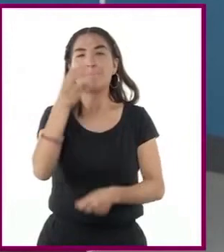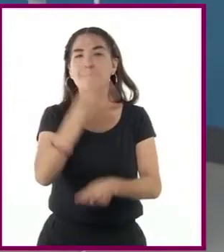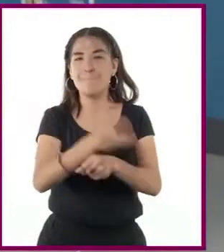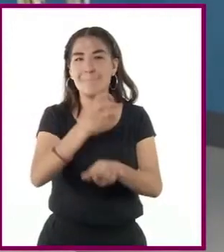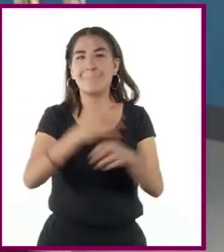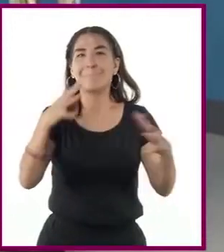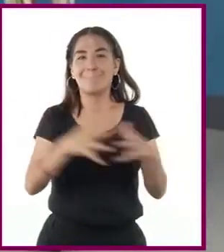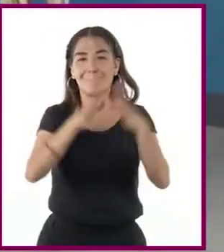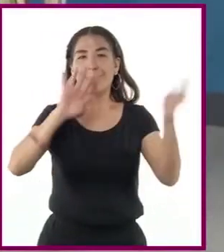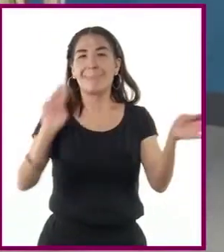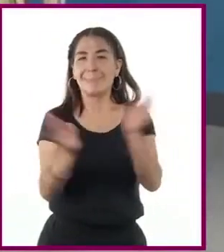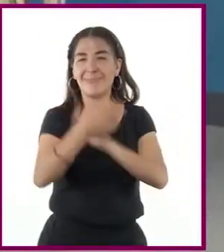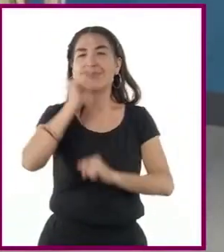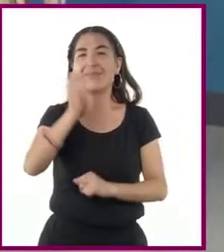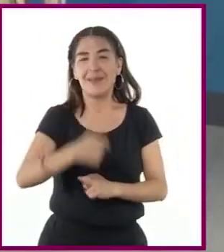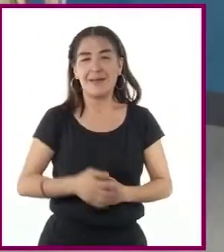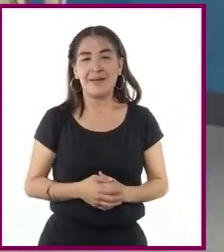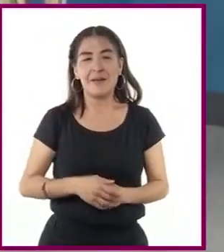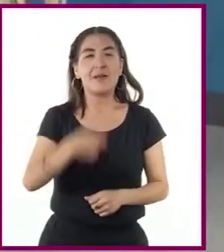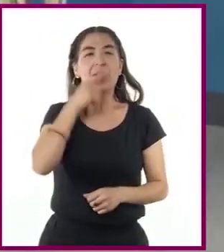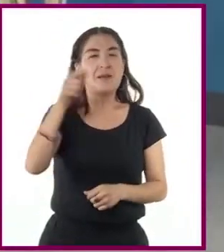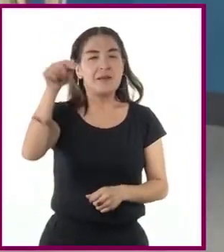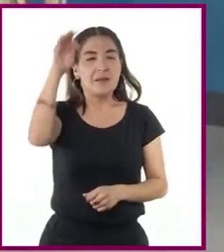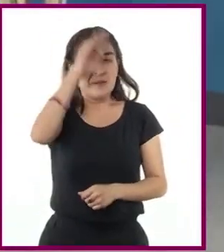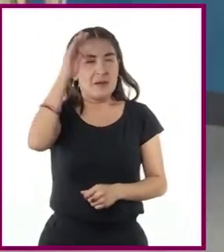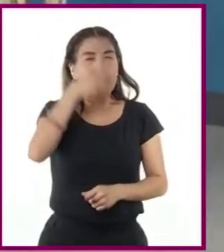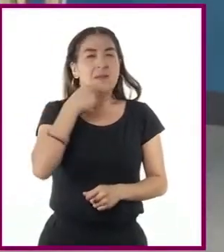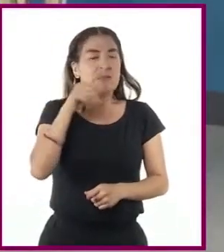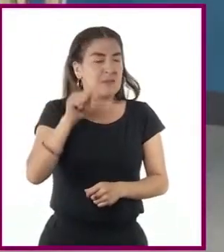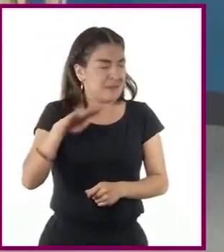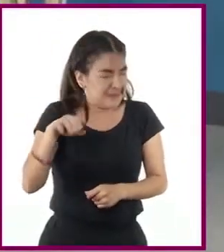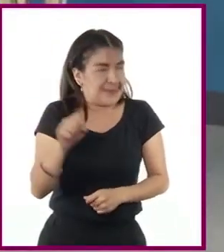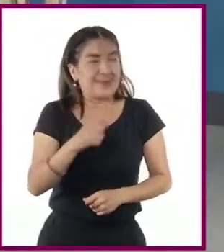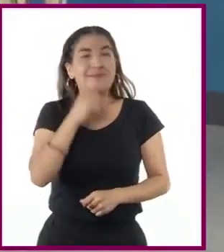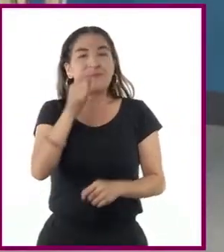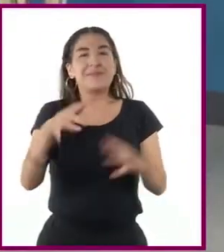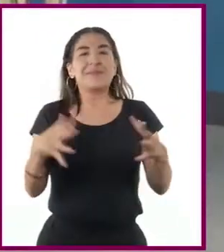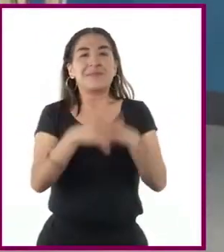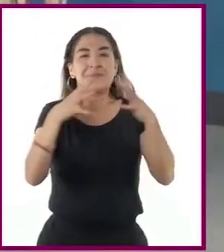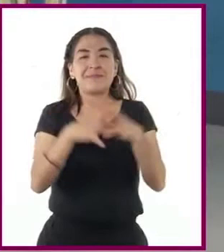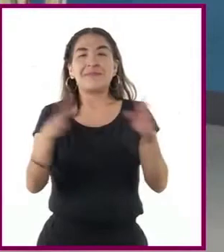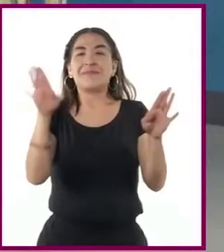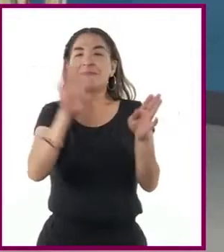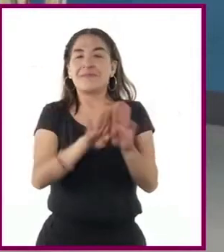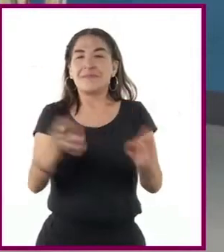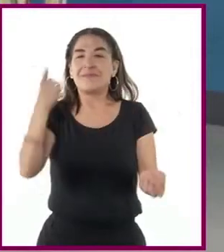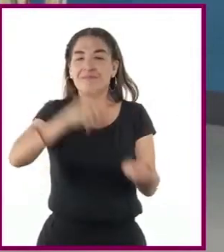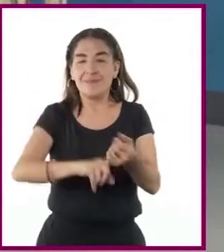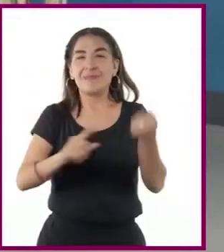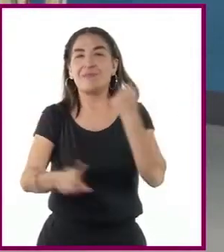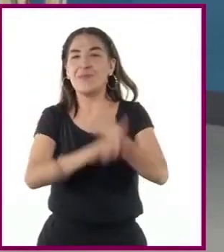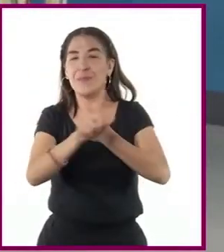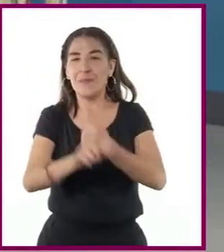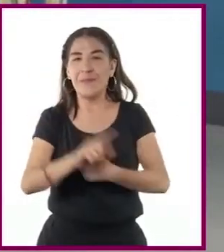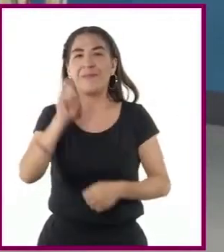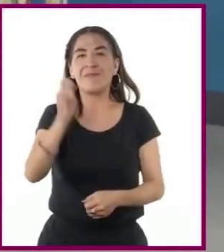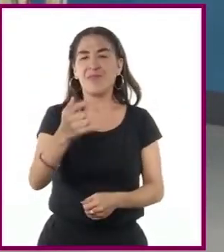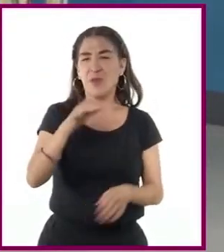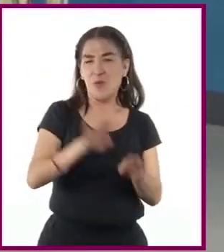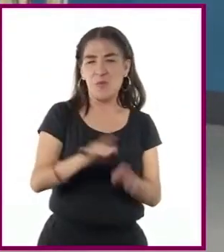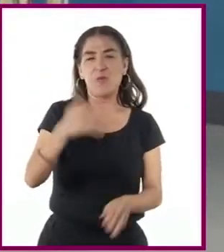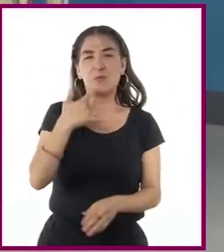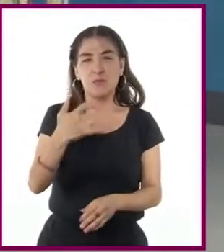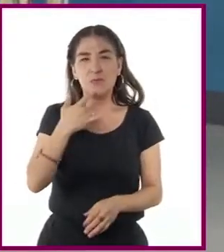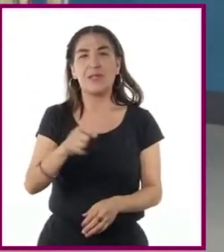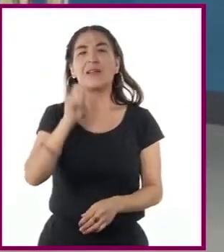muy singular, y es que, tal como dijo el gran filósofo Thomas Hobbes, la guerra no consiste solo en batallas o en la acción de luchar, sino que es un